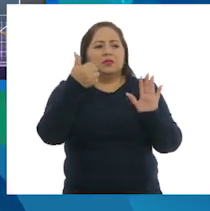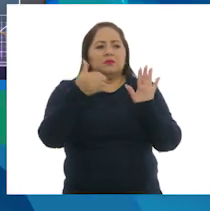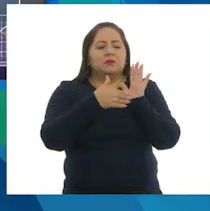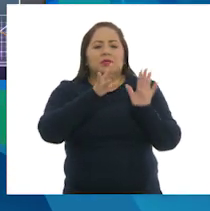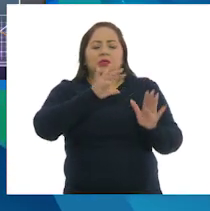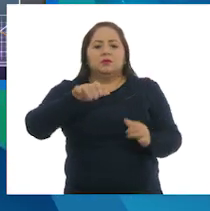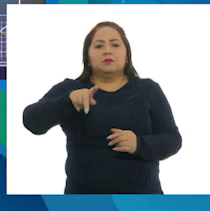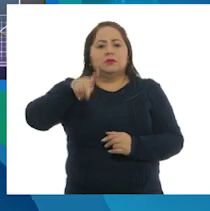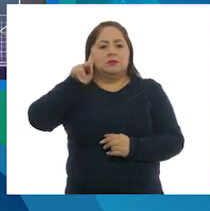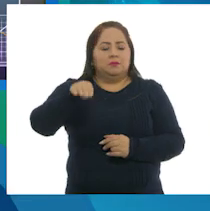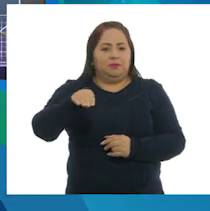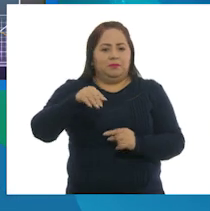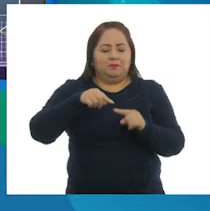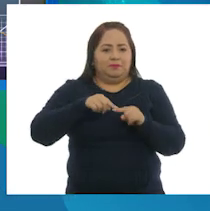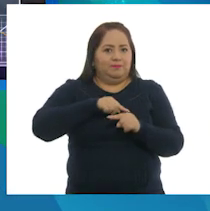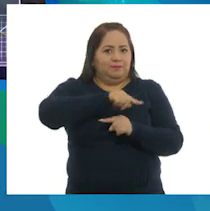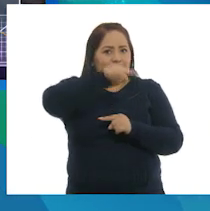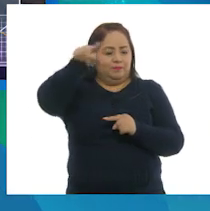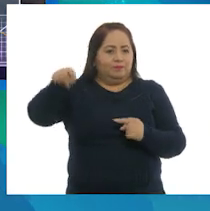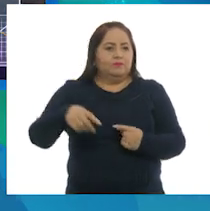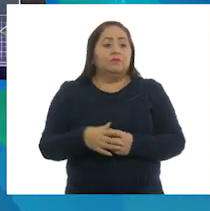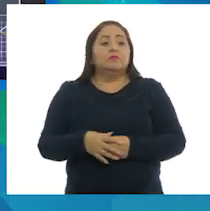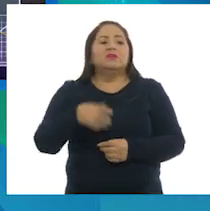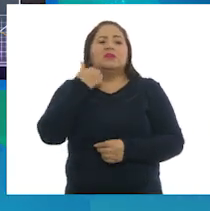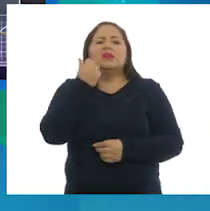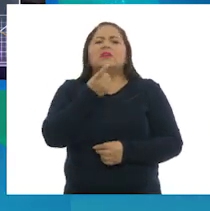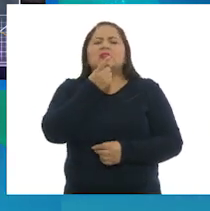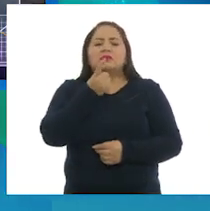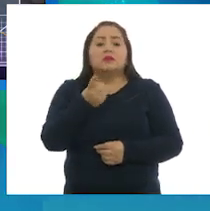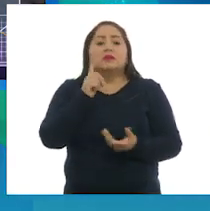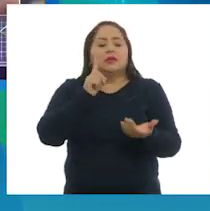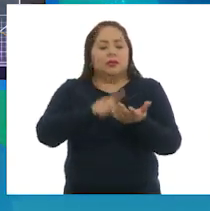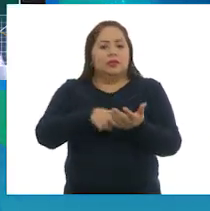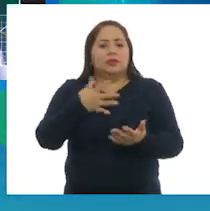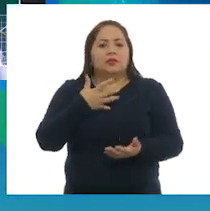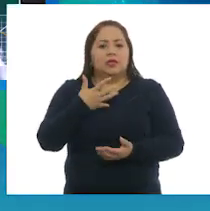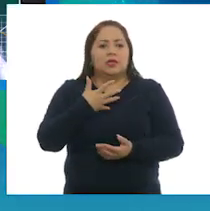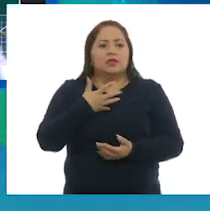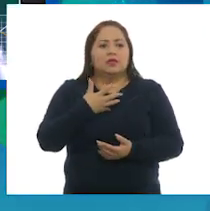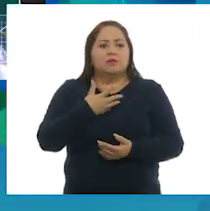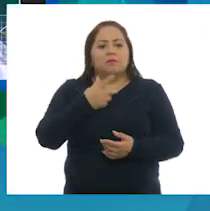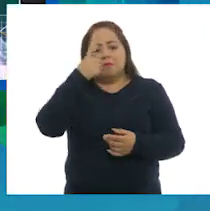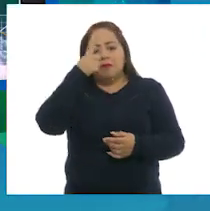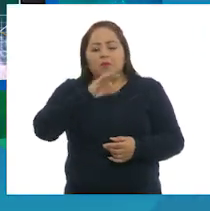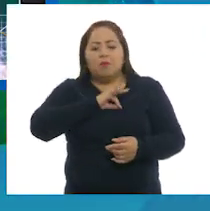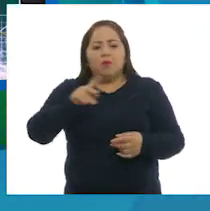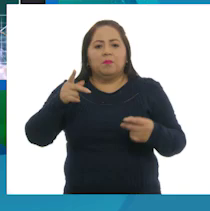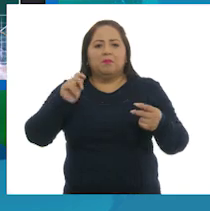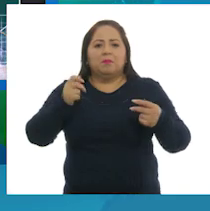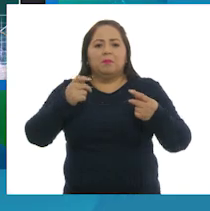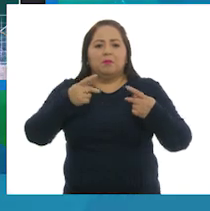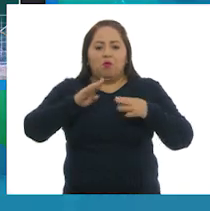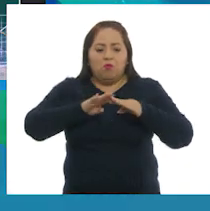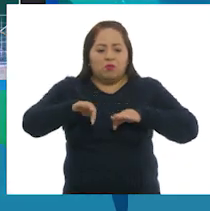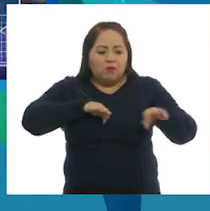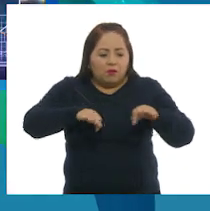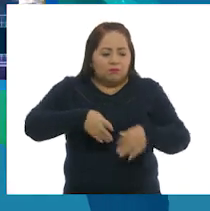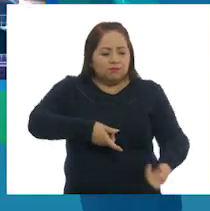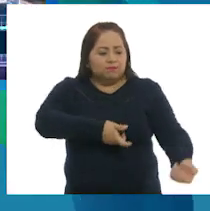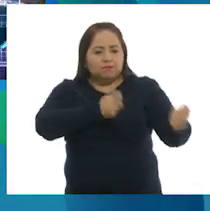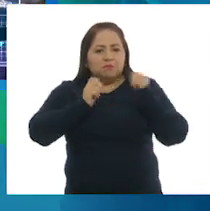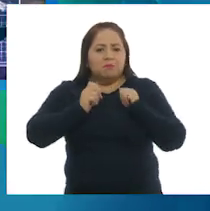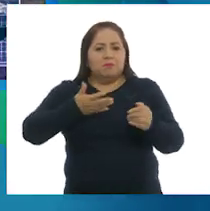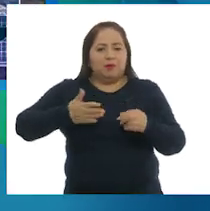.500 kilómetros cuadrados. Es decir, cuenta con condiciones óptimas para desarrollar la actividad pesquera.